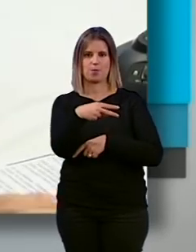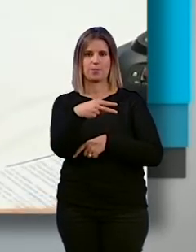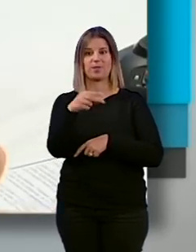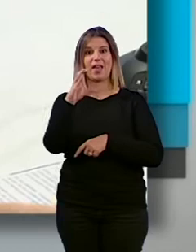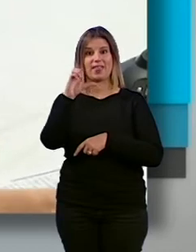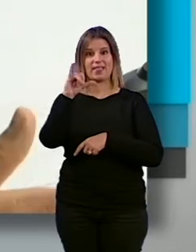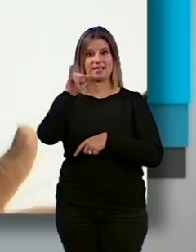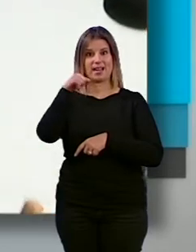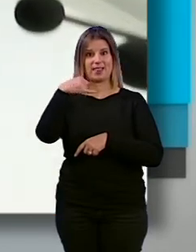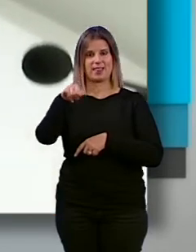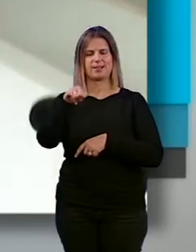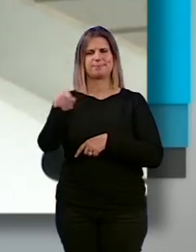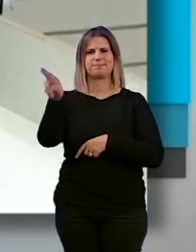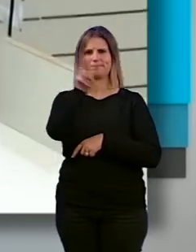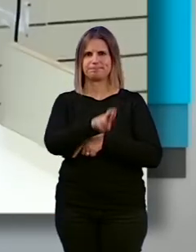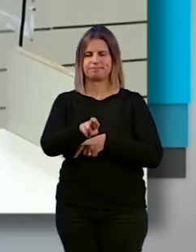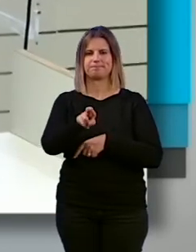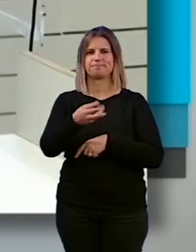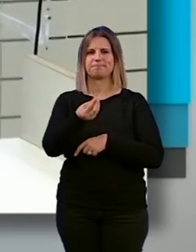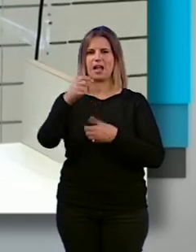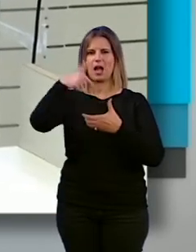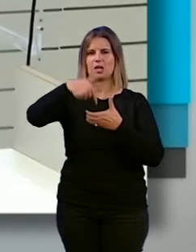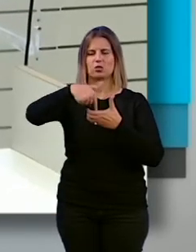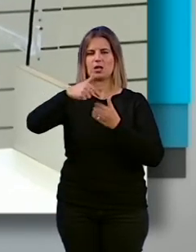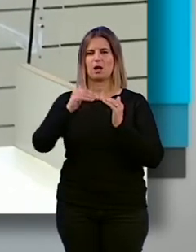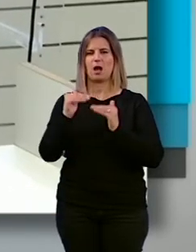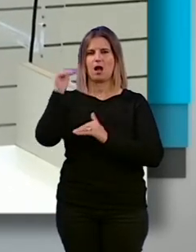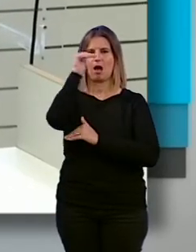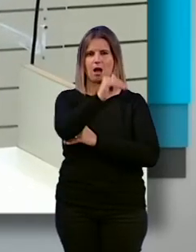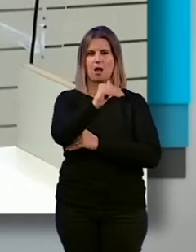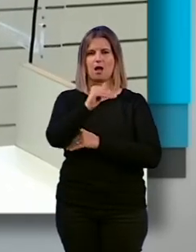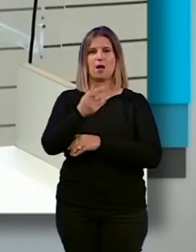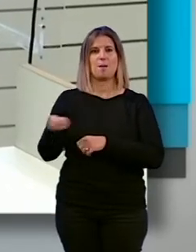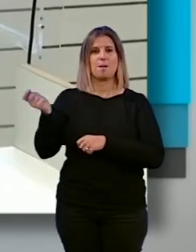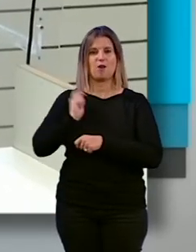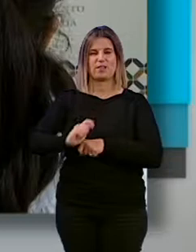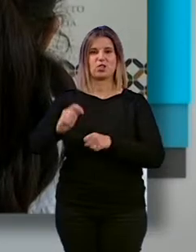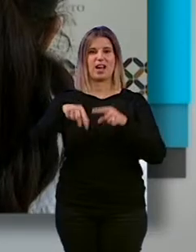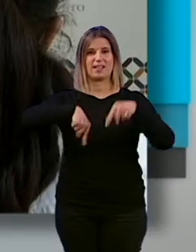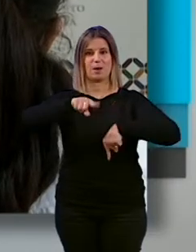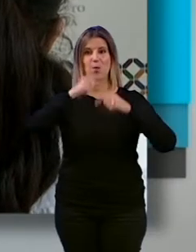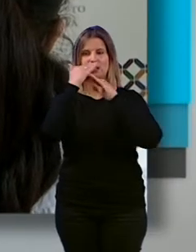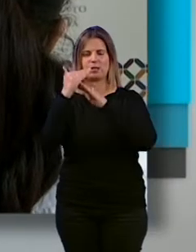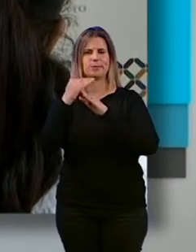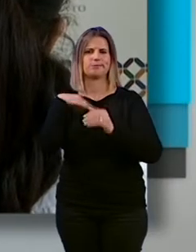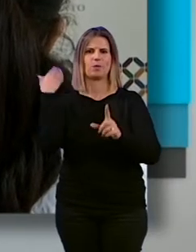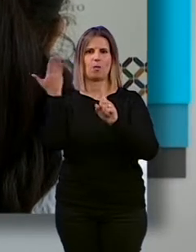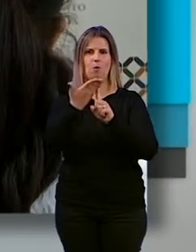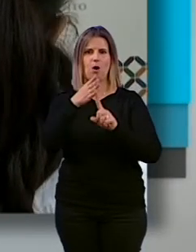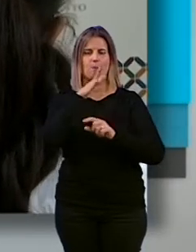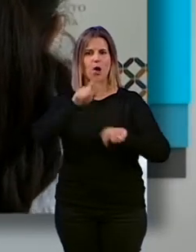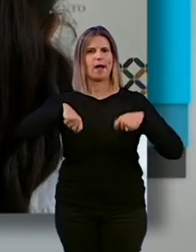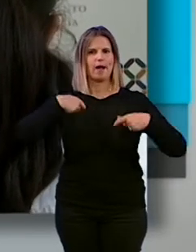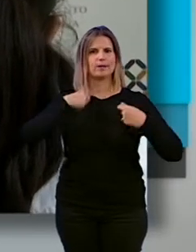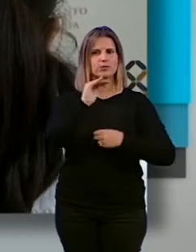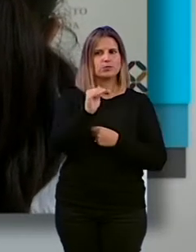Díaz ha vuelto a incidir en la repercusión que el alto precio del combustible está teniendo sobre los profesionales del transporte, afirmando que ante el incremento de sus costes nada se